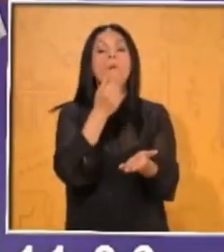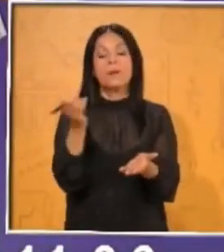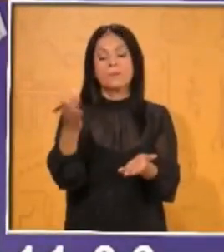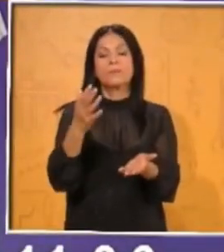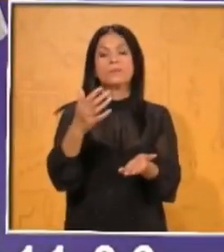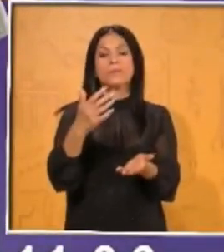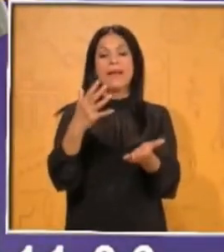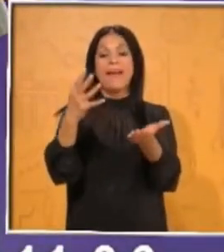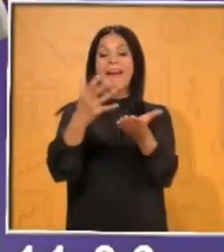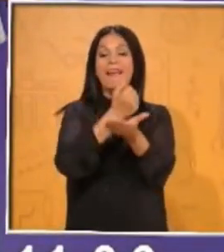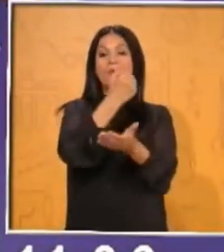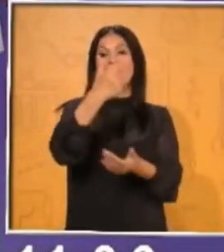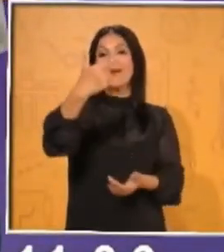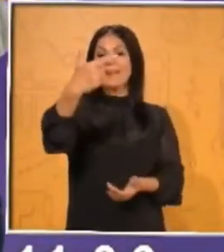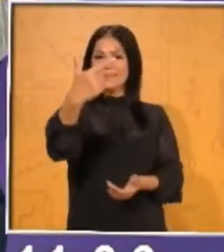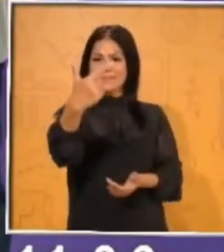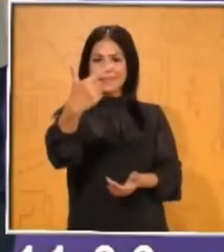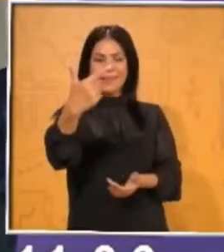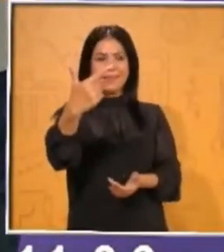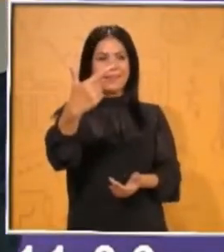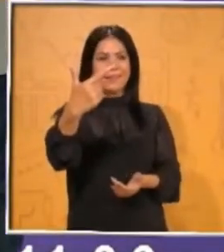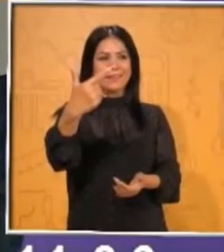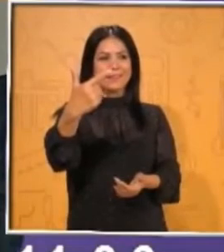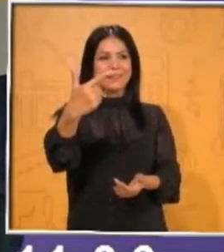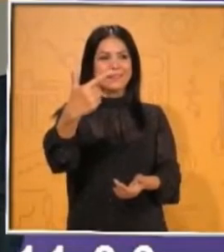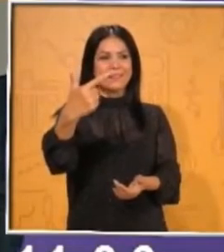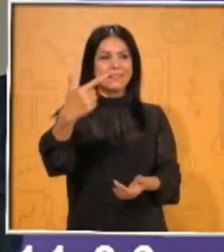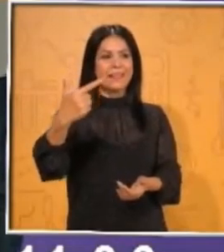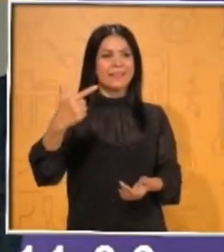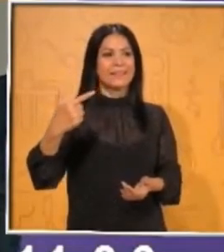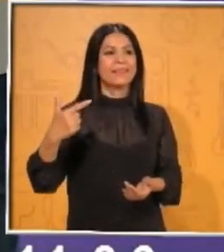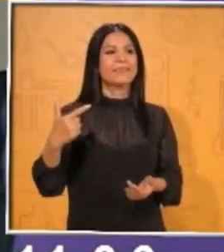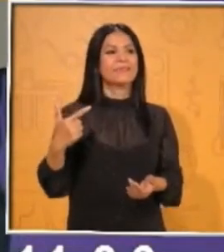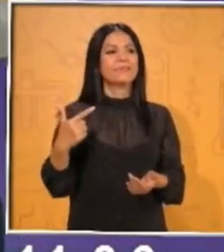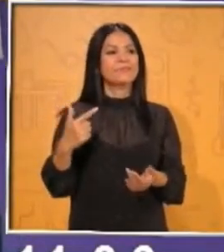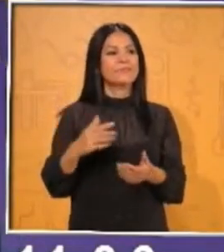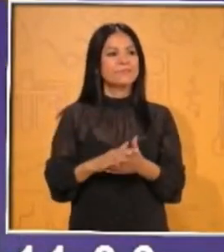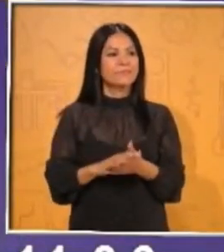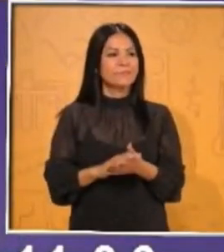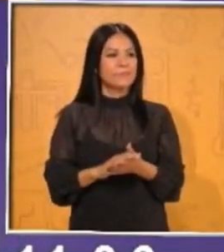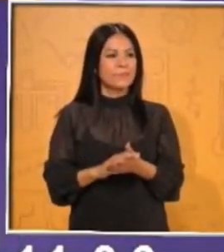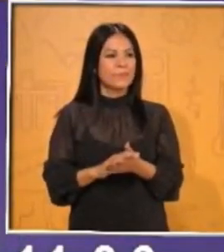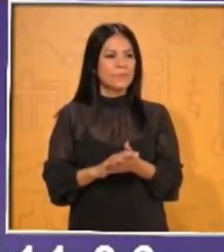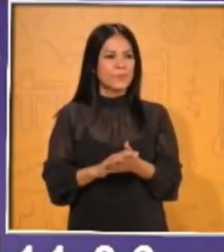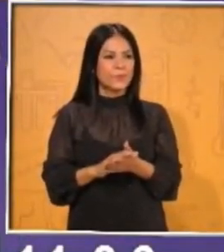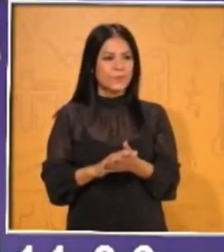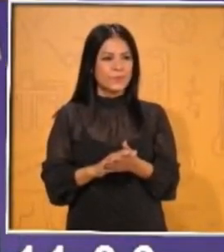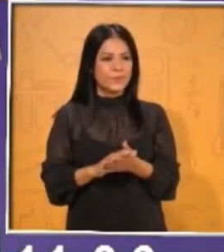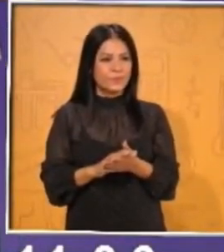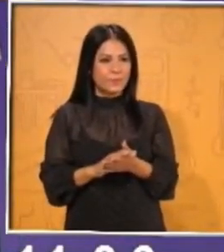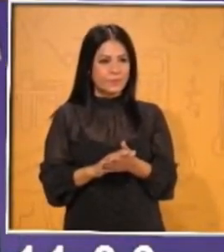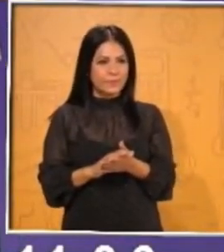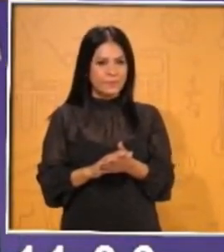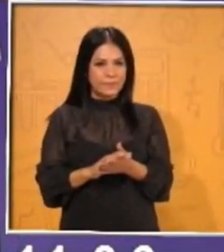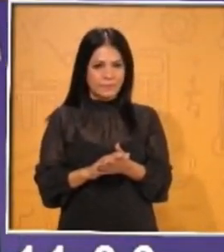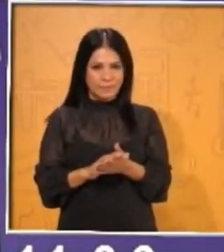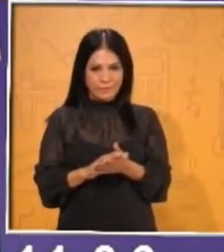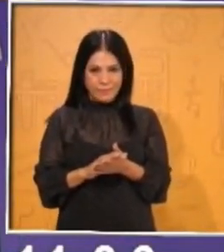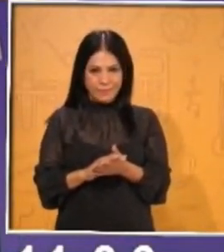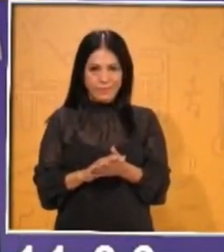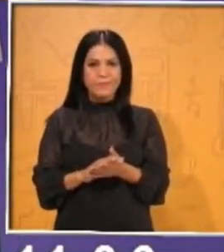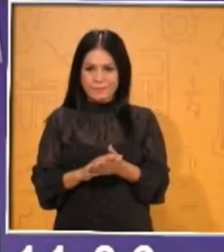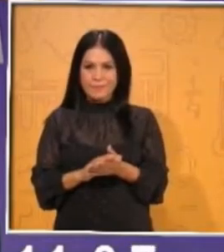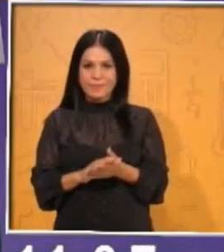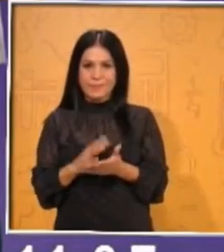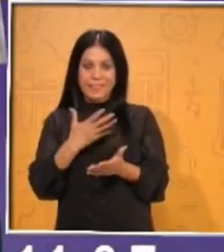Uno, dos, tres, cuatro, cinco, seis,